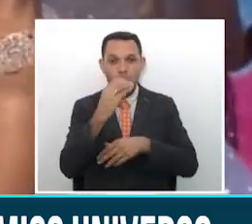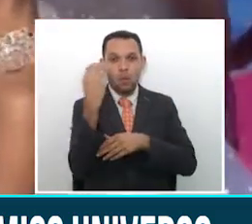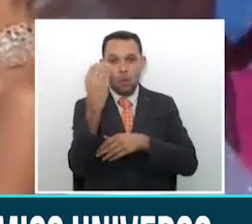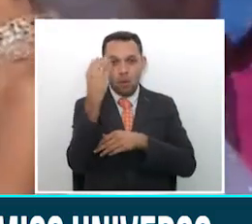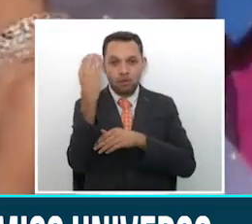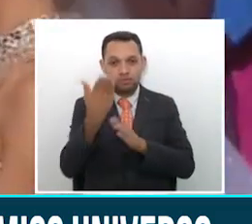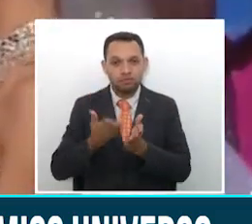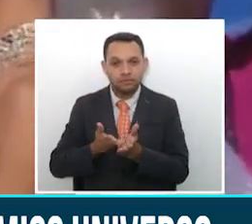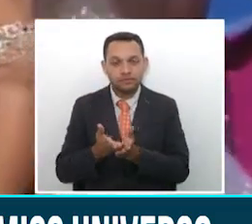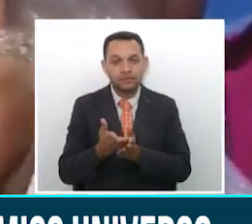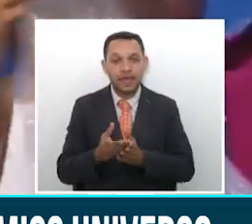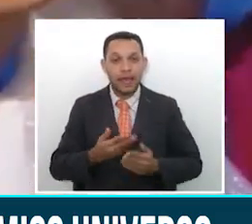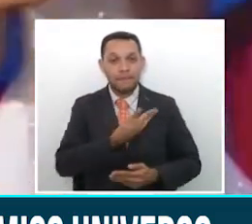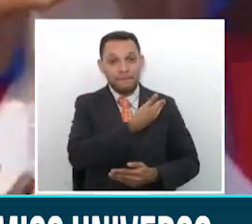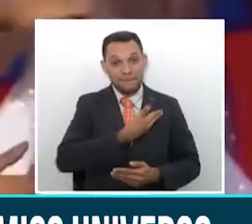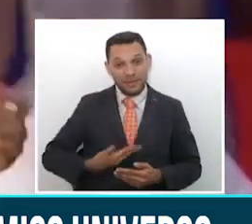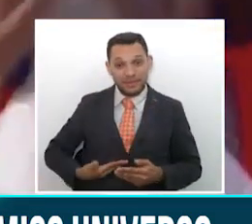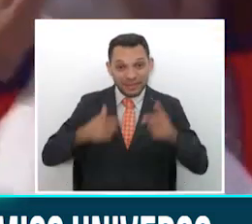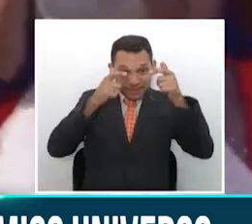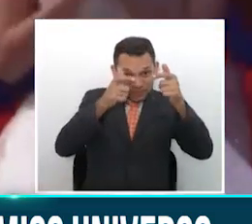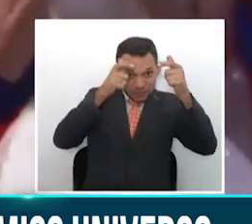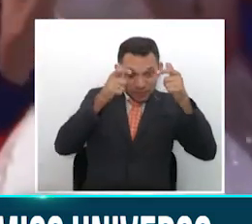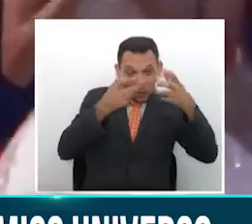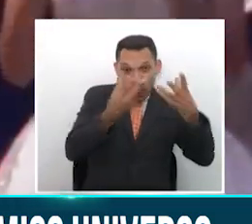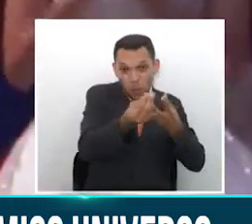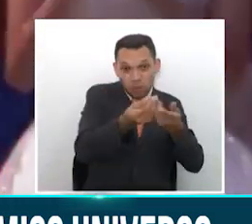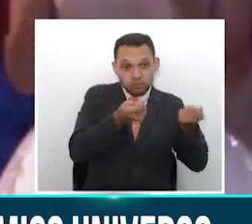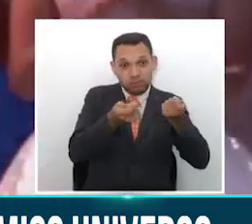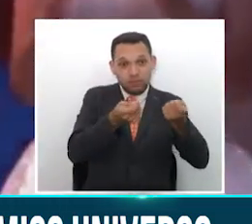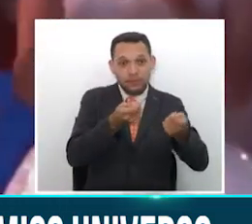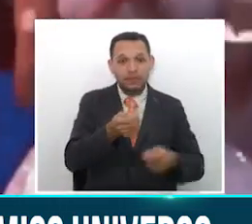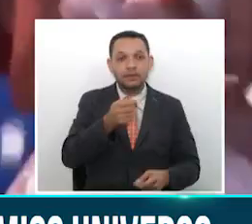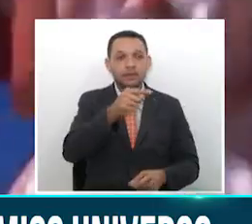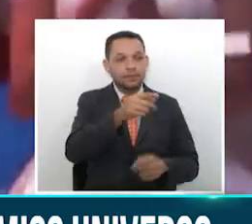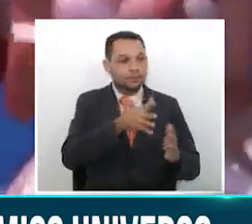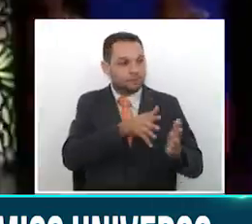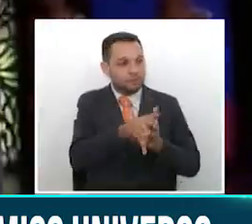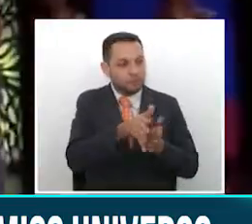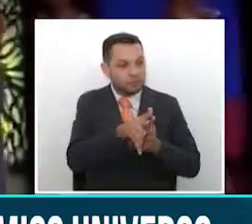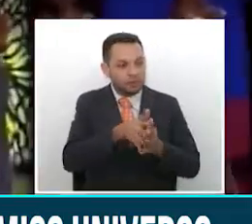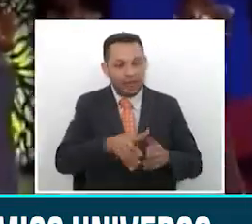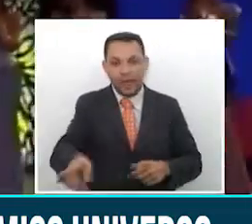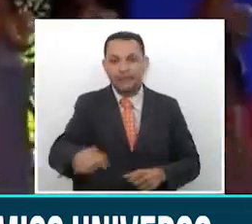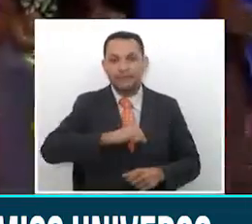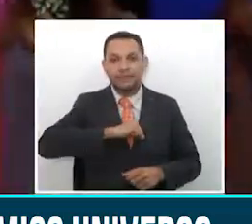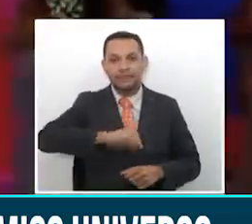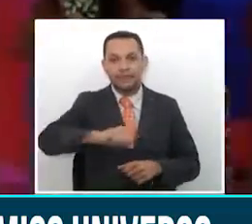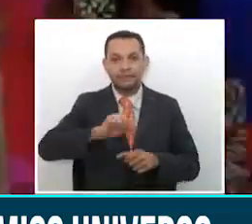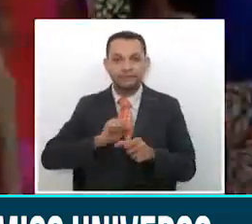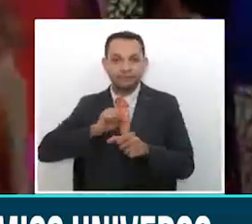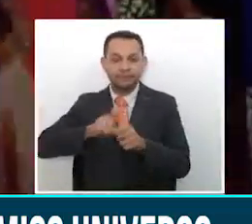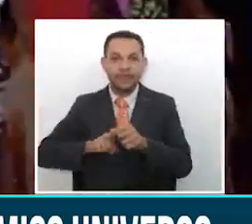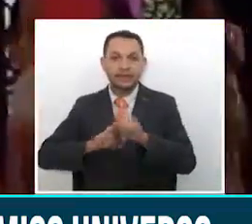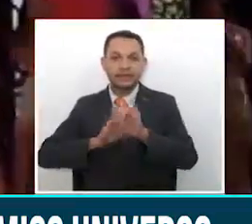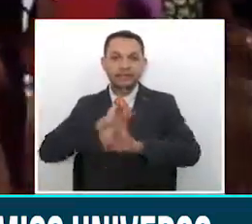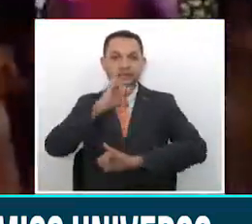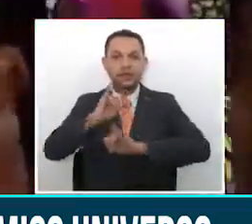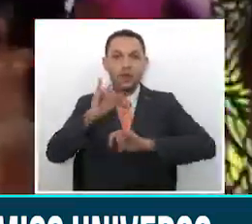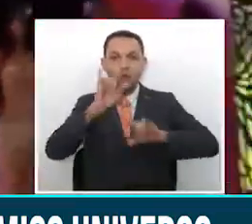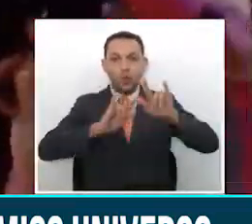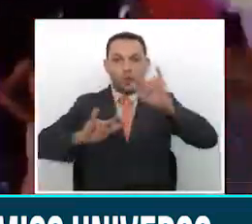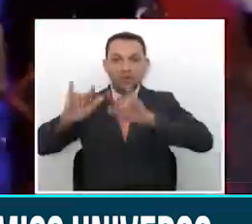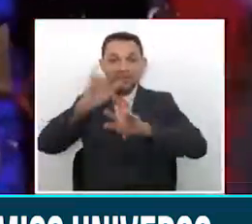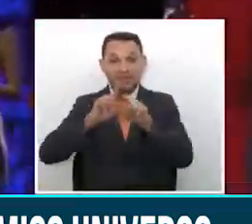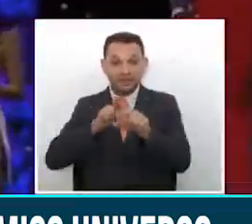El presidente del concurso nacional de belleza, Raimundo Angulo, reiteró que el certamen nunca ha tenido los derechos de la franquicia de Miss Universo y que pese a las